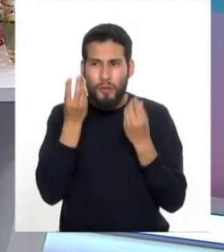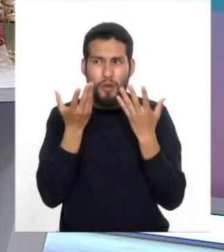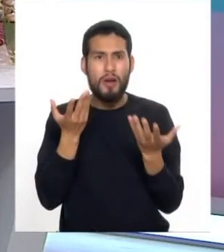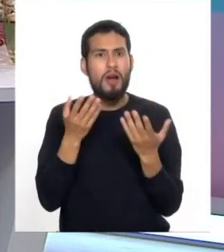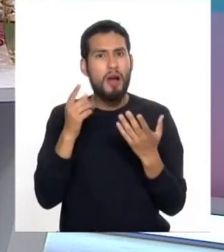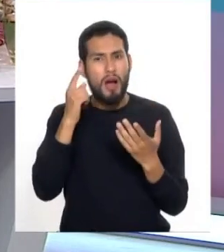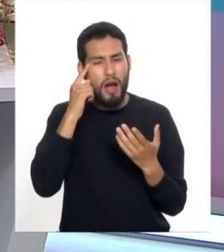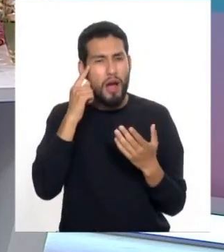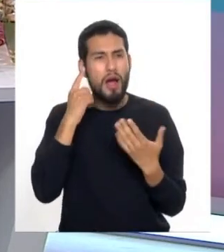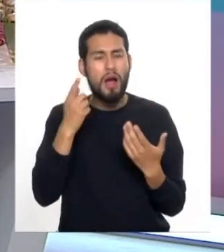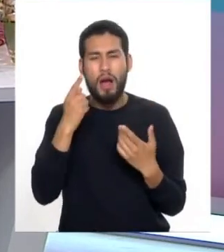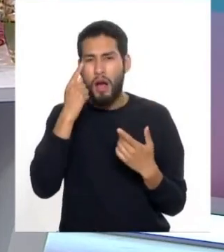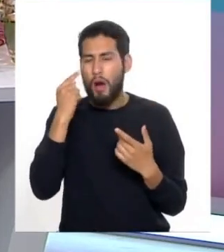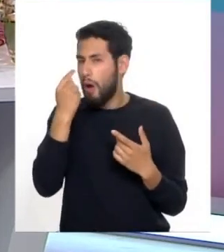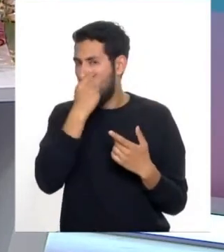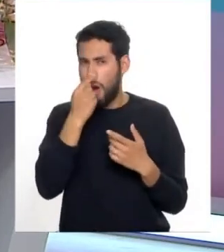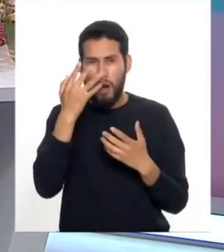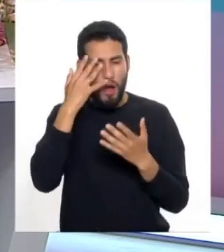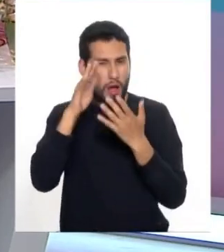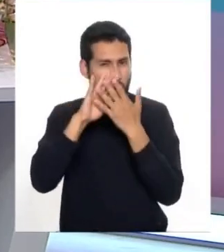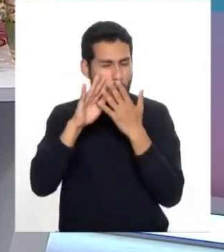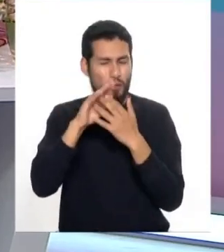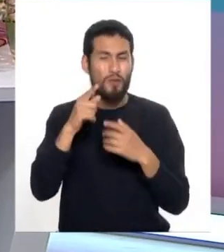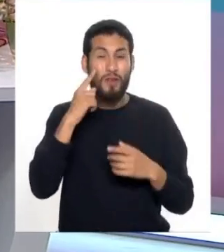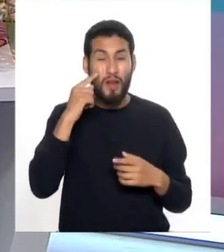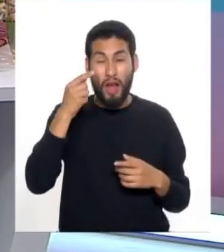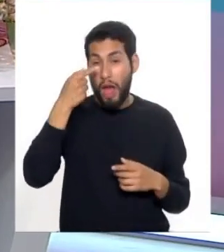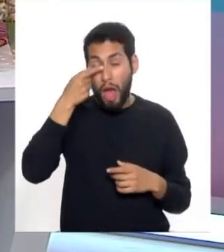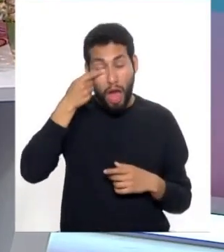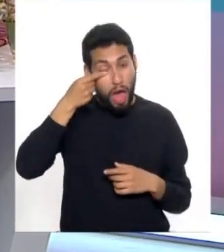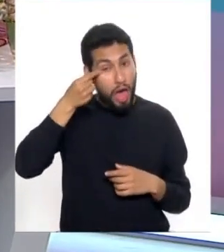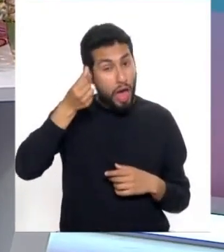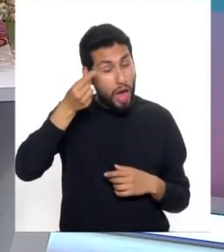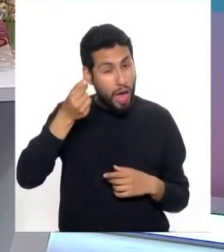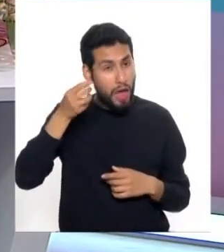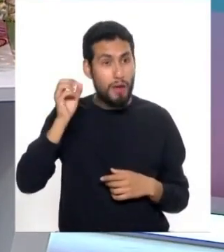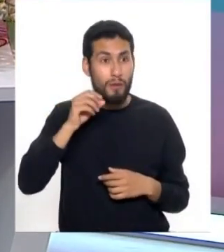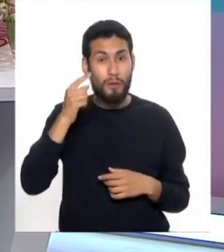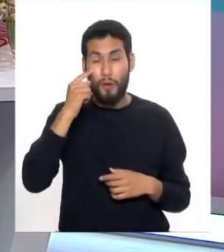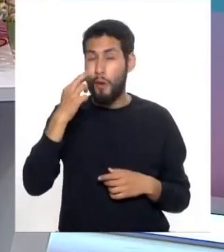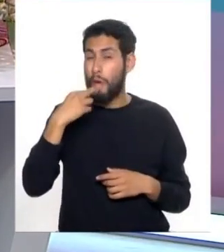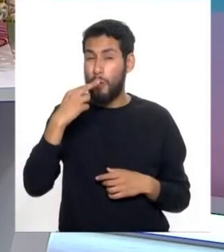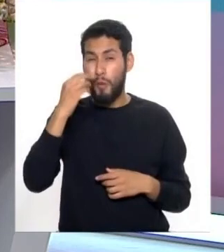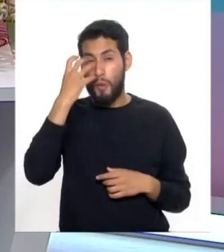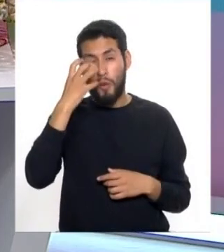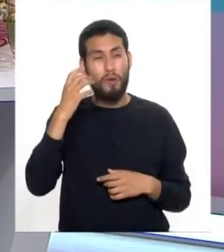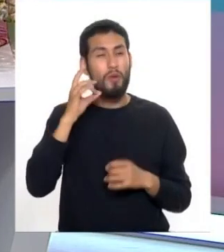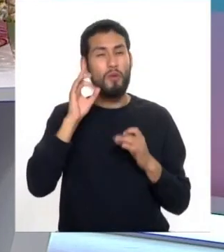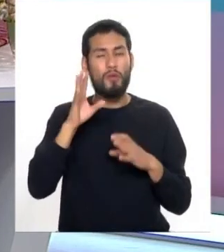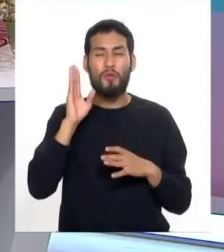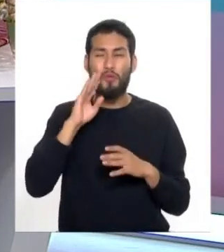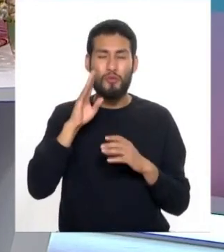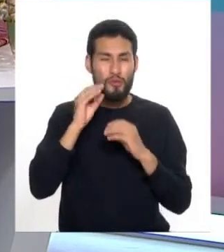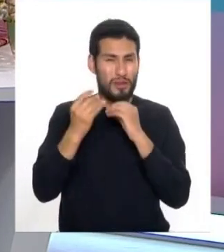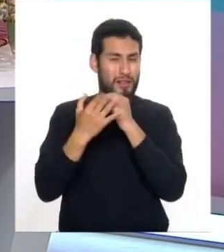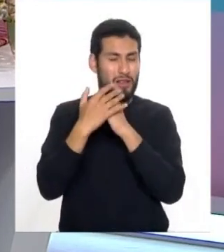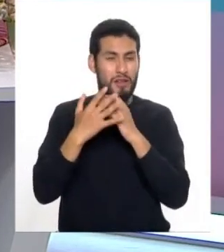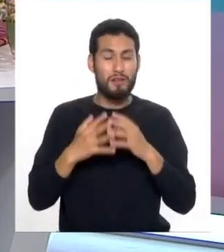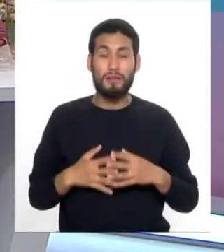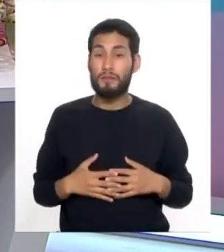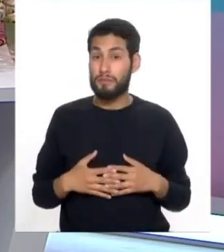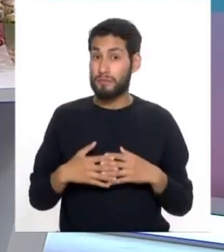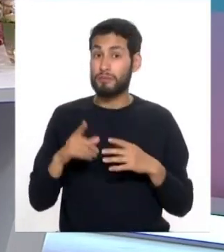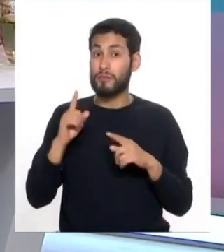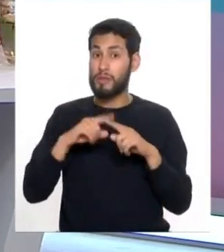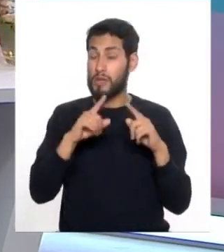hacer algunos lavados de los ojos cuando están con legañas o cuando el ojo se nos pone rojo por algún tipo de infección. Algunas